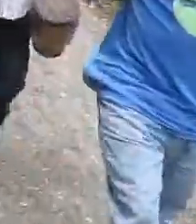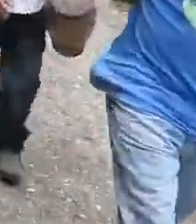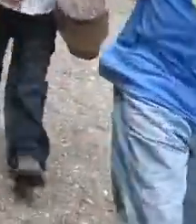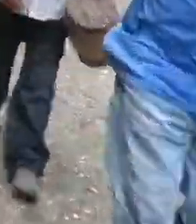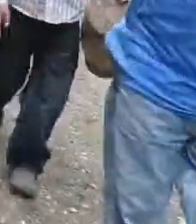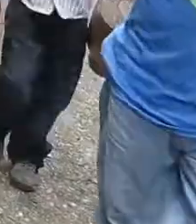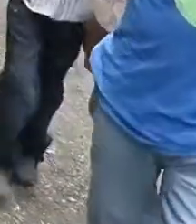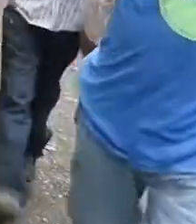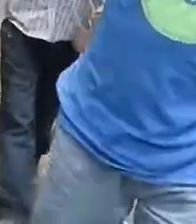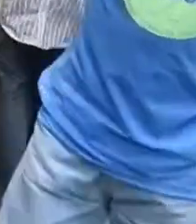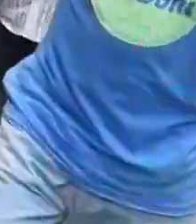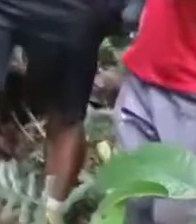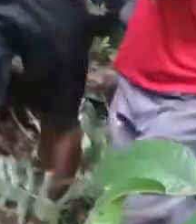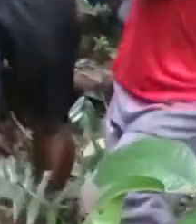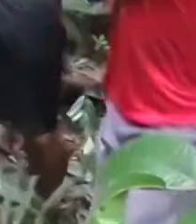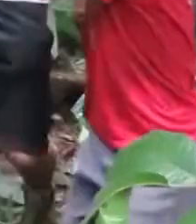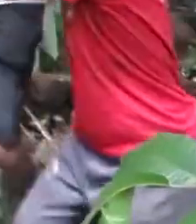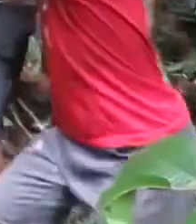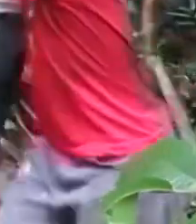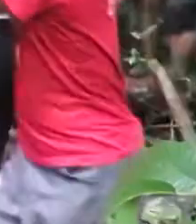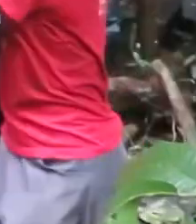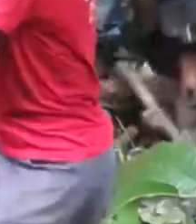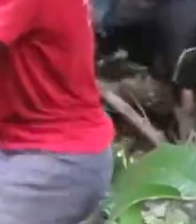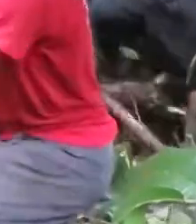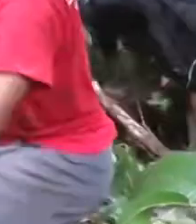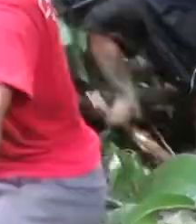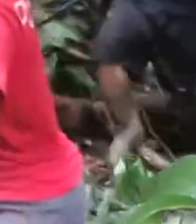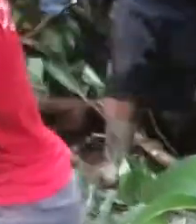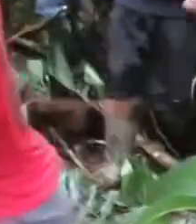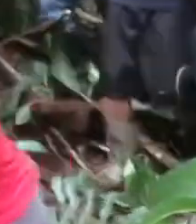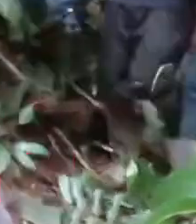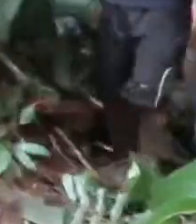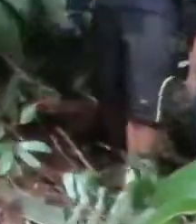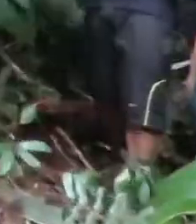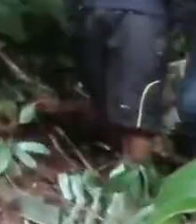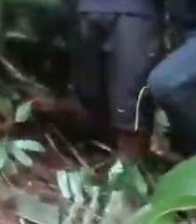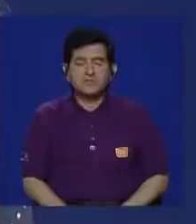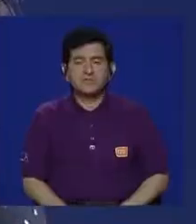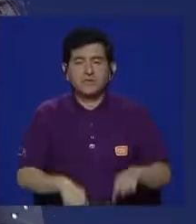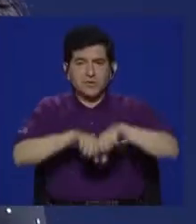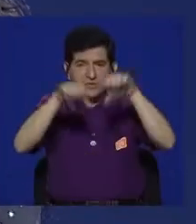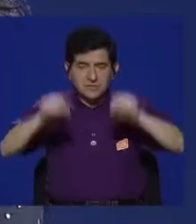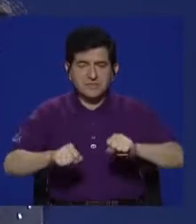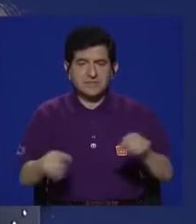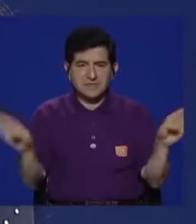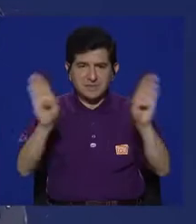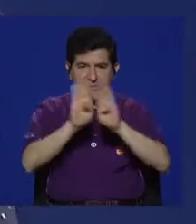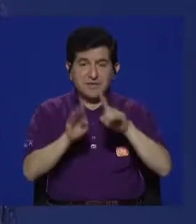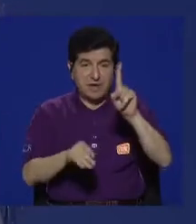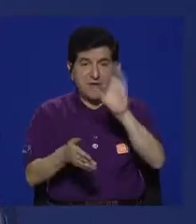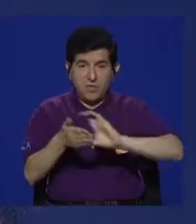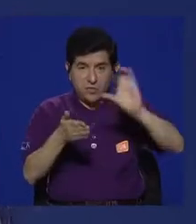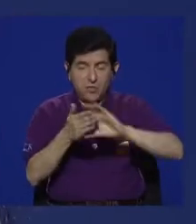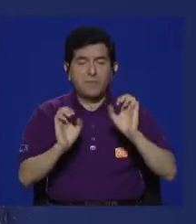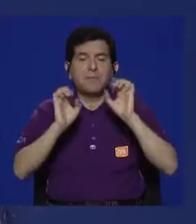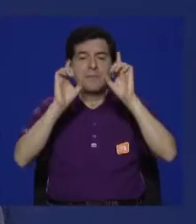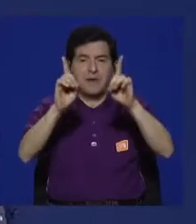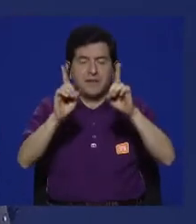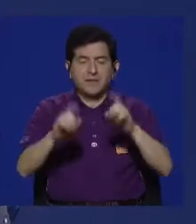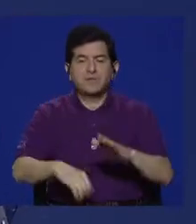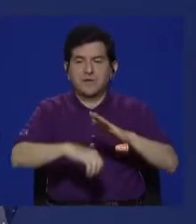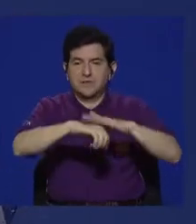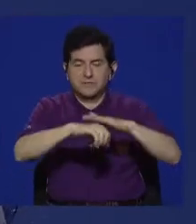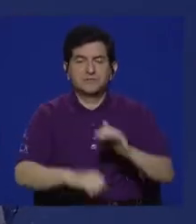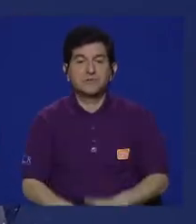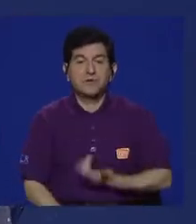ahora para los siguientes documentales que vamos a hacer, estamos documentando, por ejemplo, televisoras de circuito cerrado en un colegio para